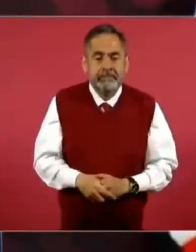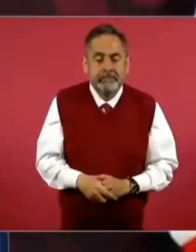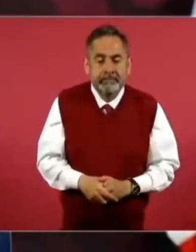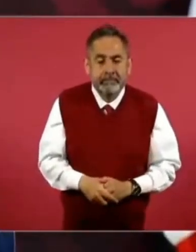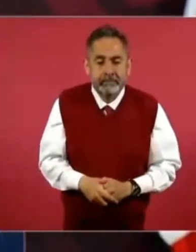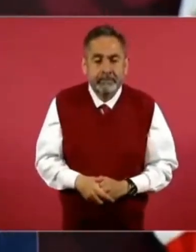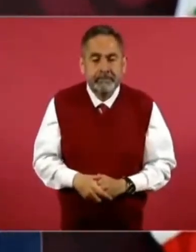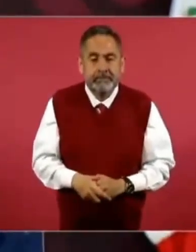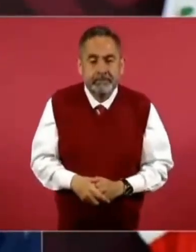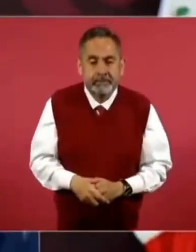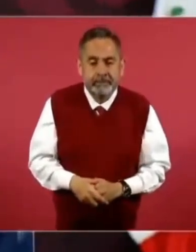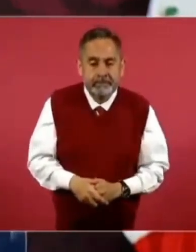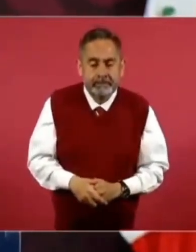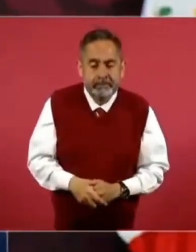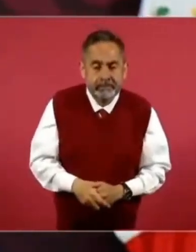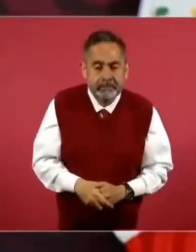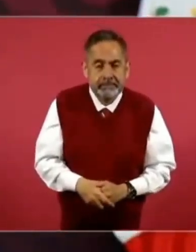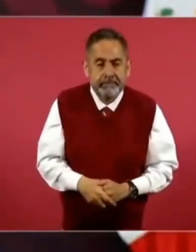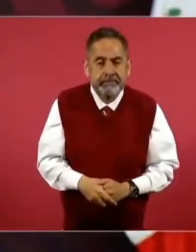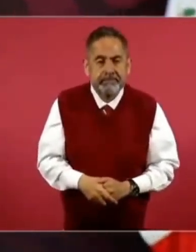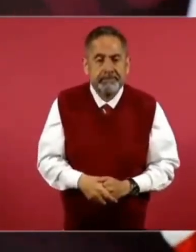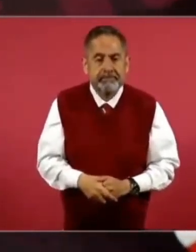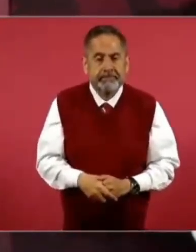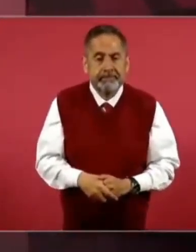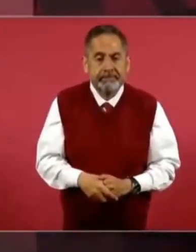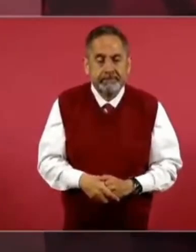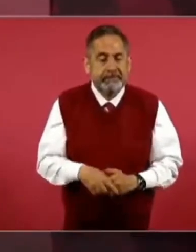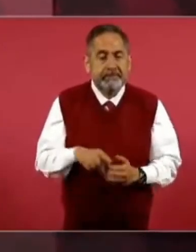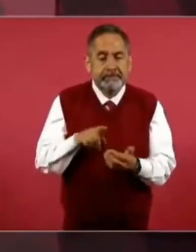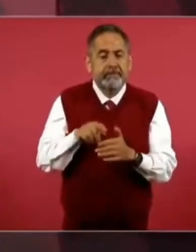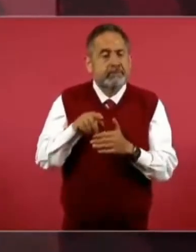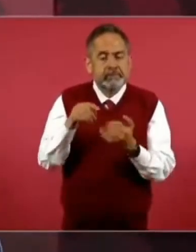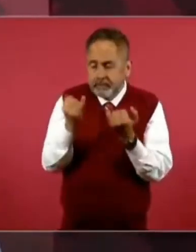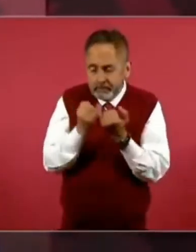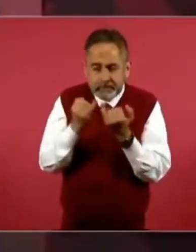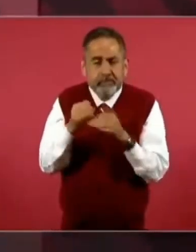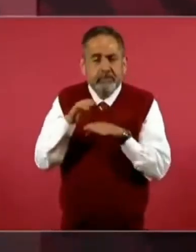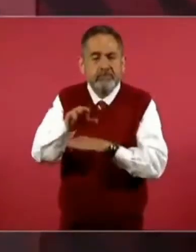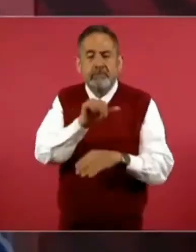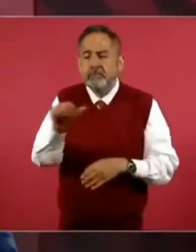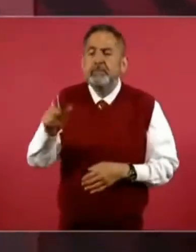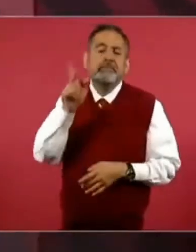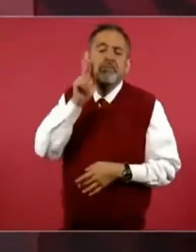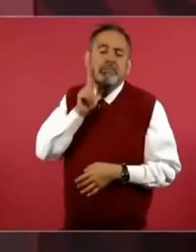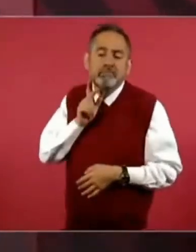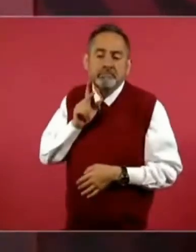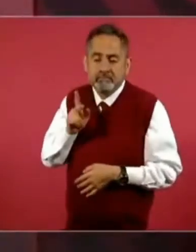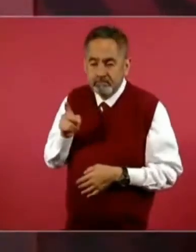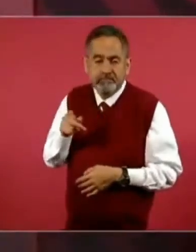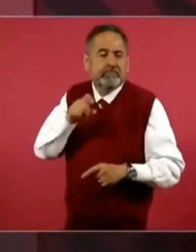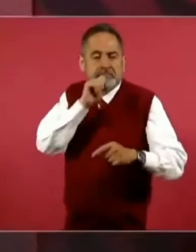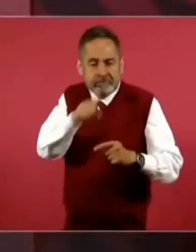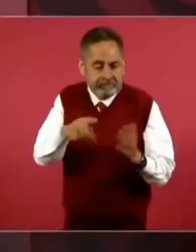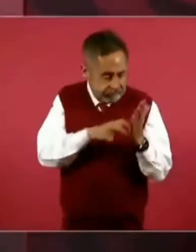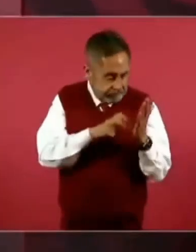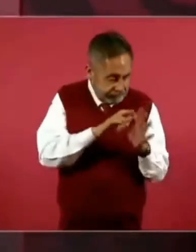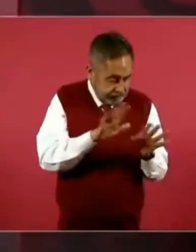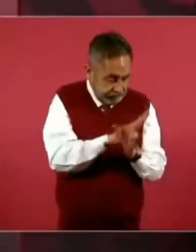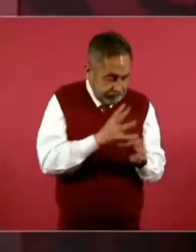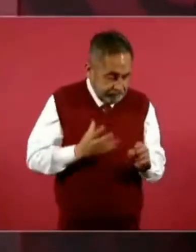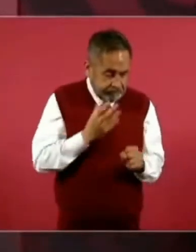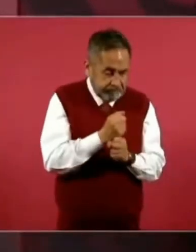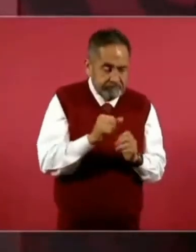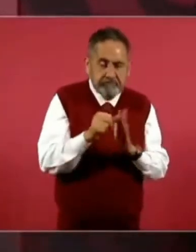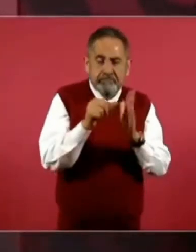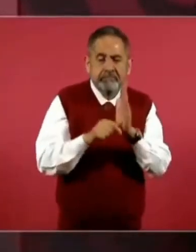en el caso del petróleo, también se modificó el 27.